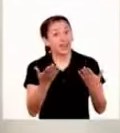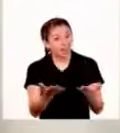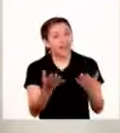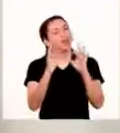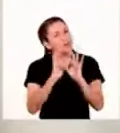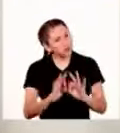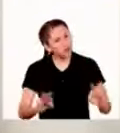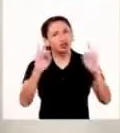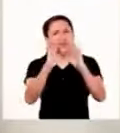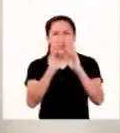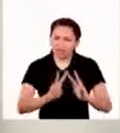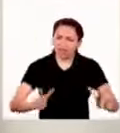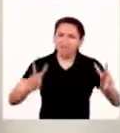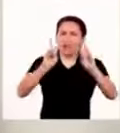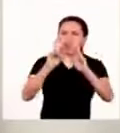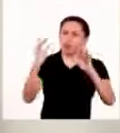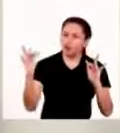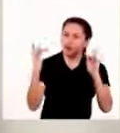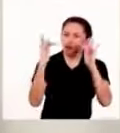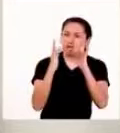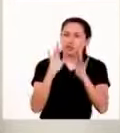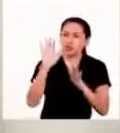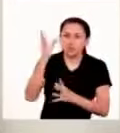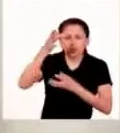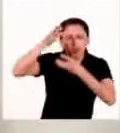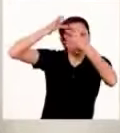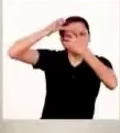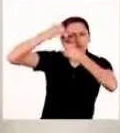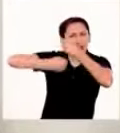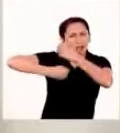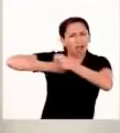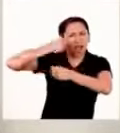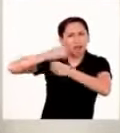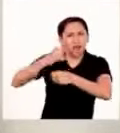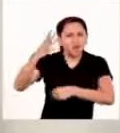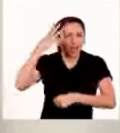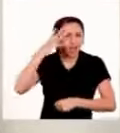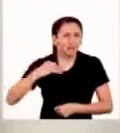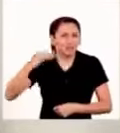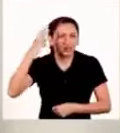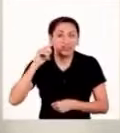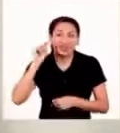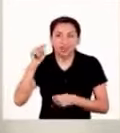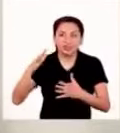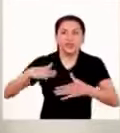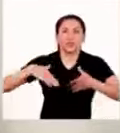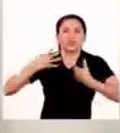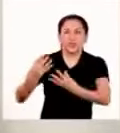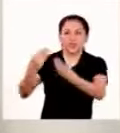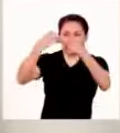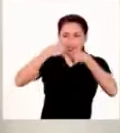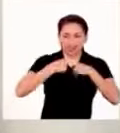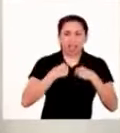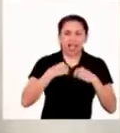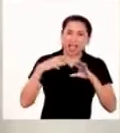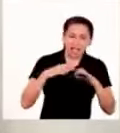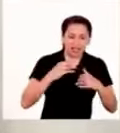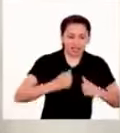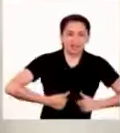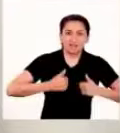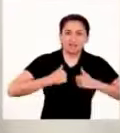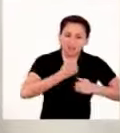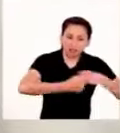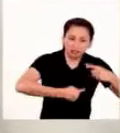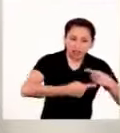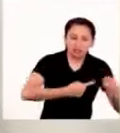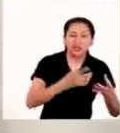importante valorar la conexión y transmisión de sabiduría y eso se puede lograr compartiendo actividades